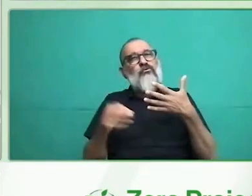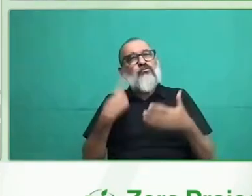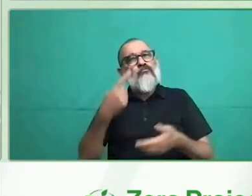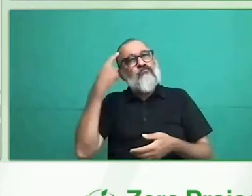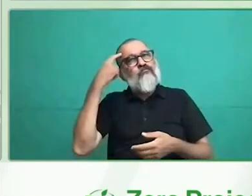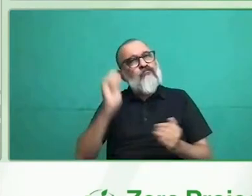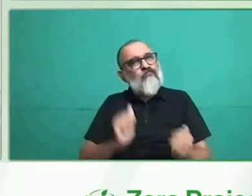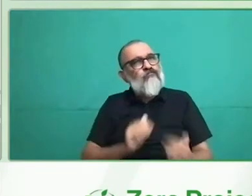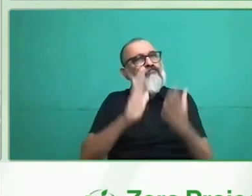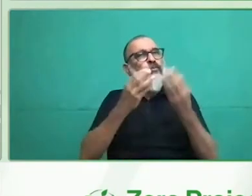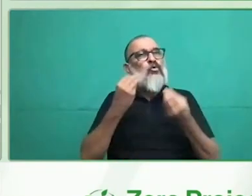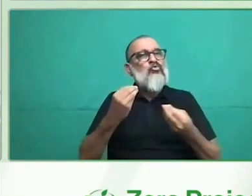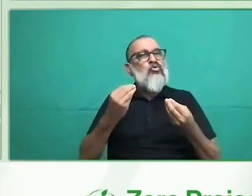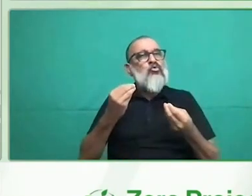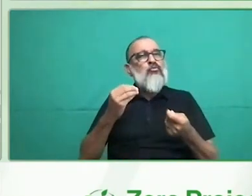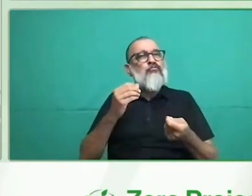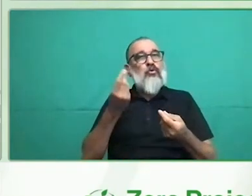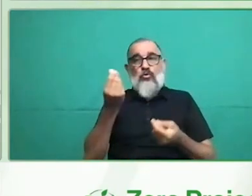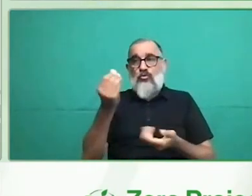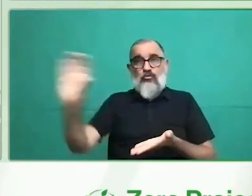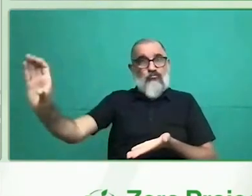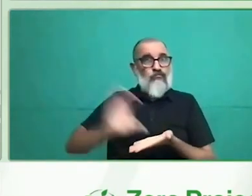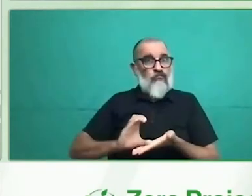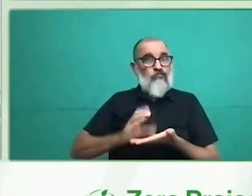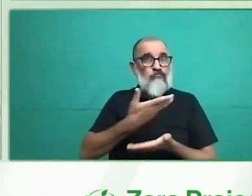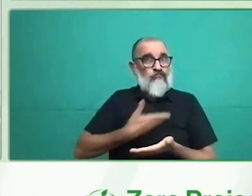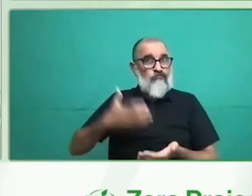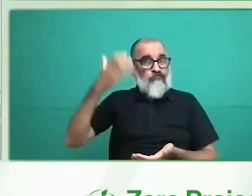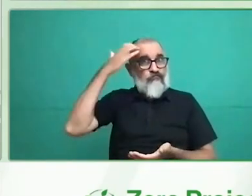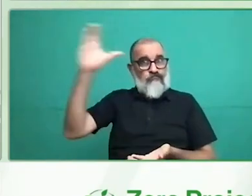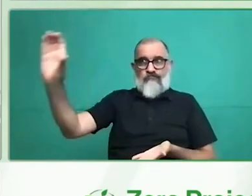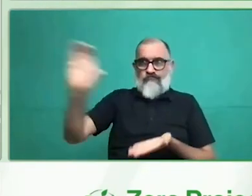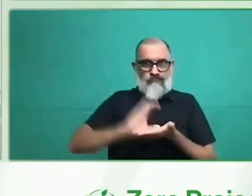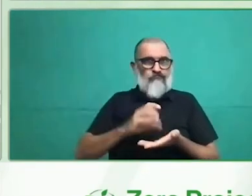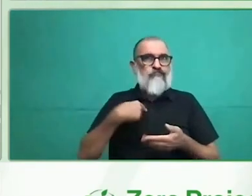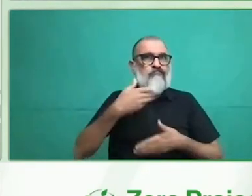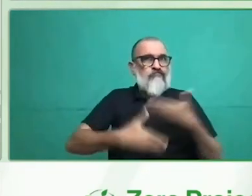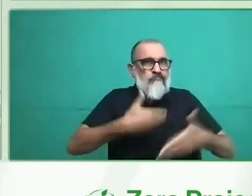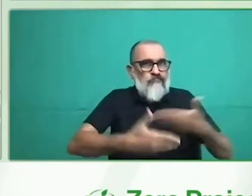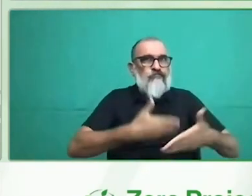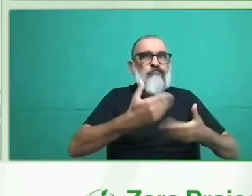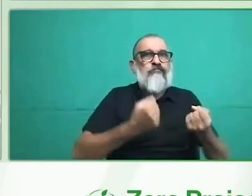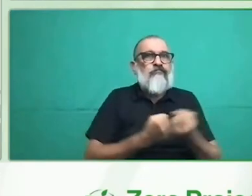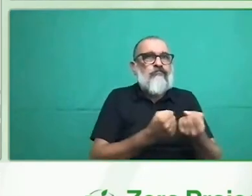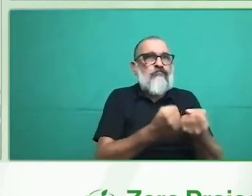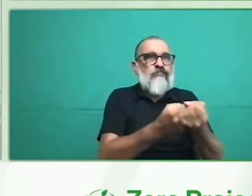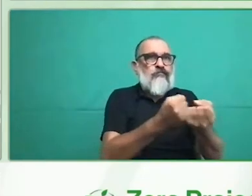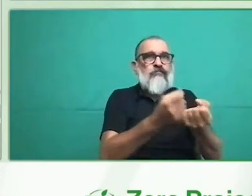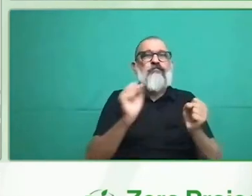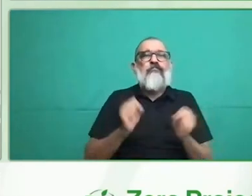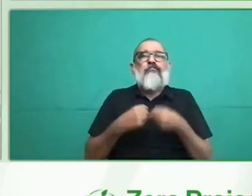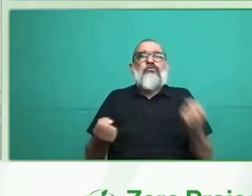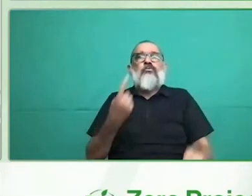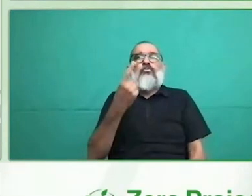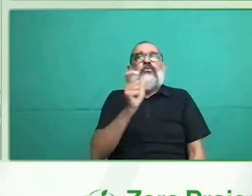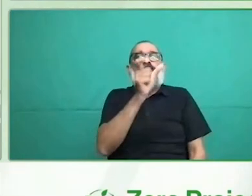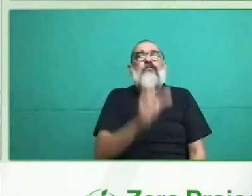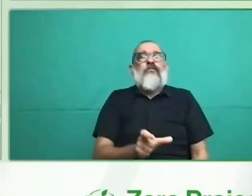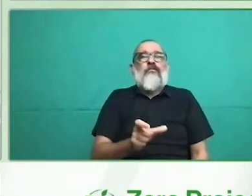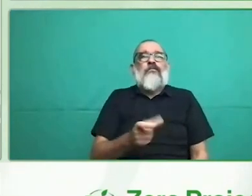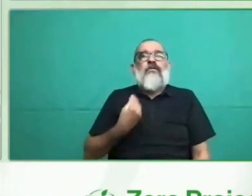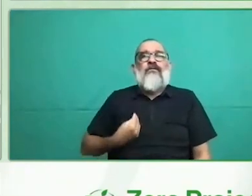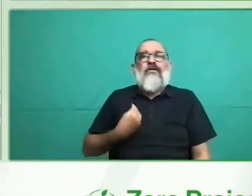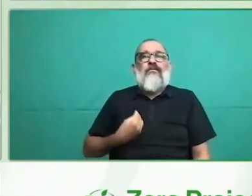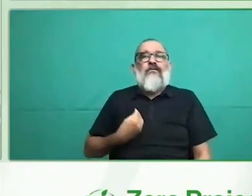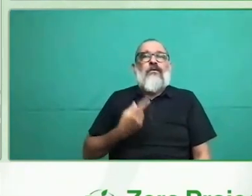debería tener beneficio público por vivir en un sitio donde no quiere vivir. Y ahí está parte de